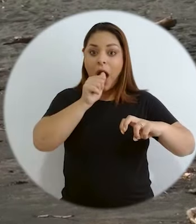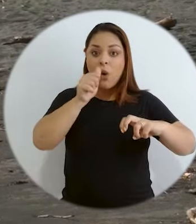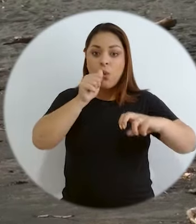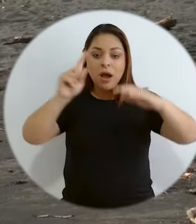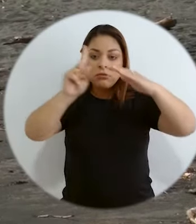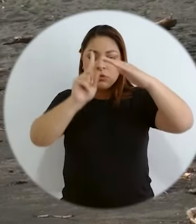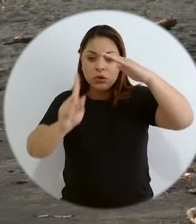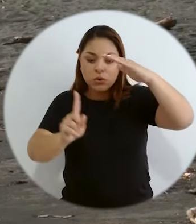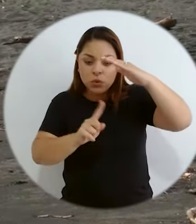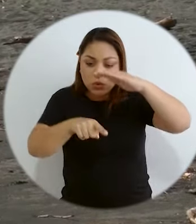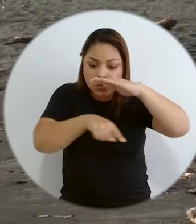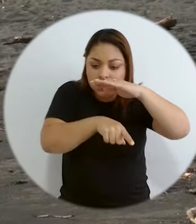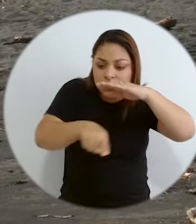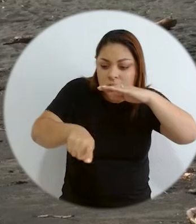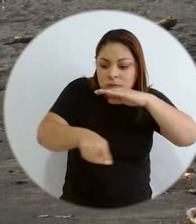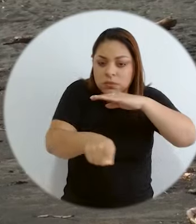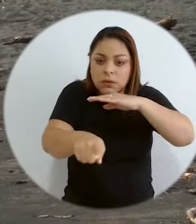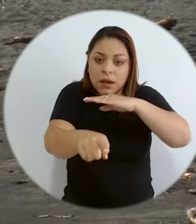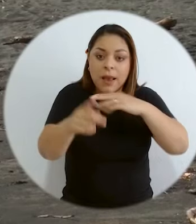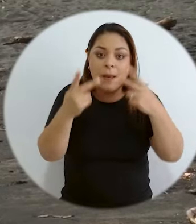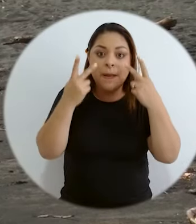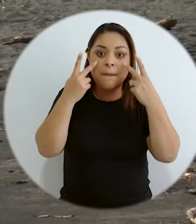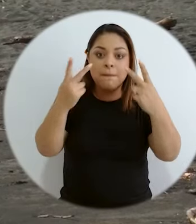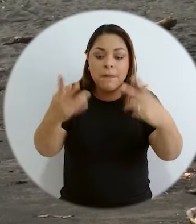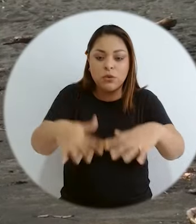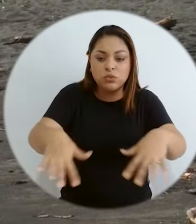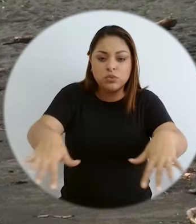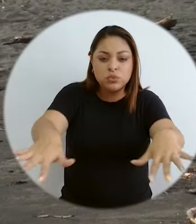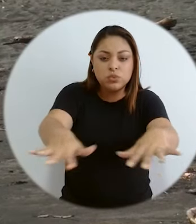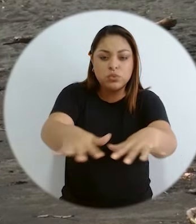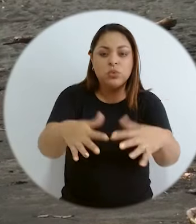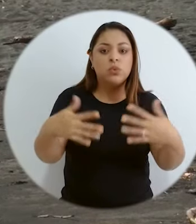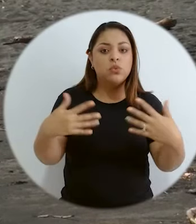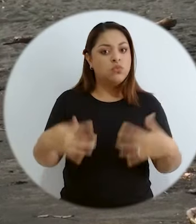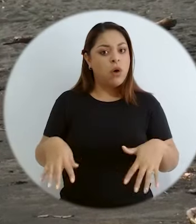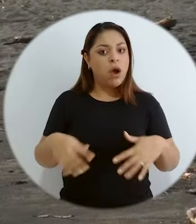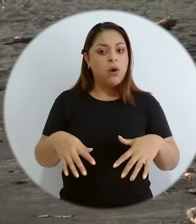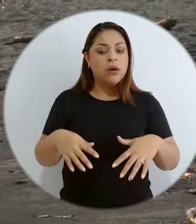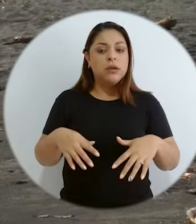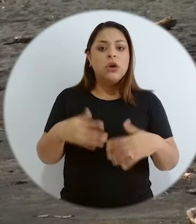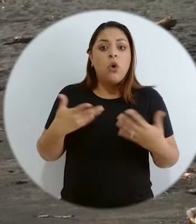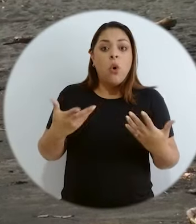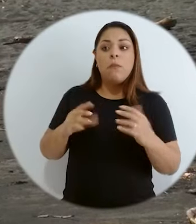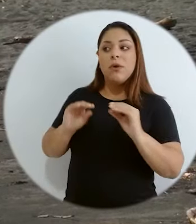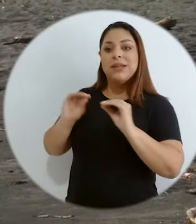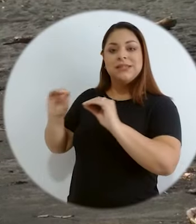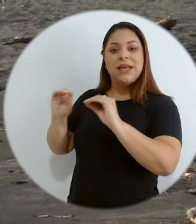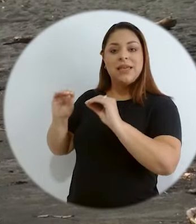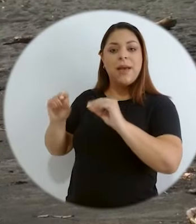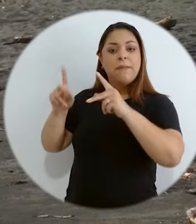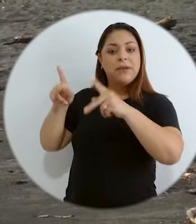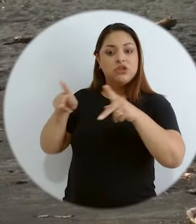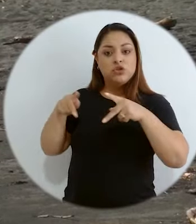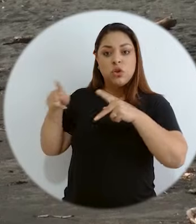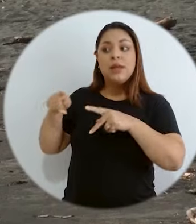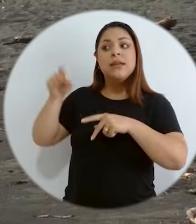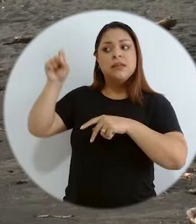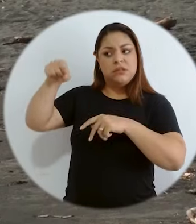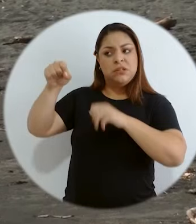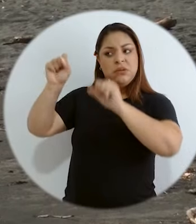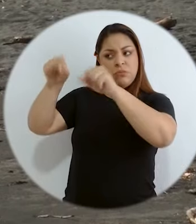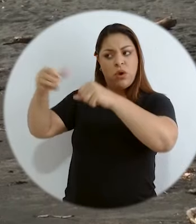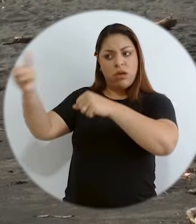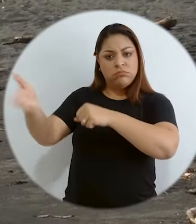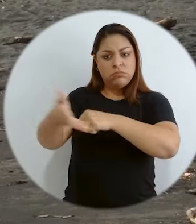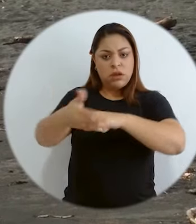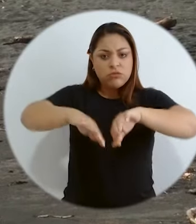y esos ecosistemas, ¿verdad?, cómo se desarrollan, entonces, cómo le enseñamos a la gente que vive en la costa, que sí puede nadar en ellos, pero que ellos traten de ser